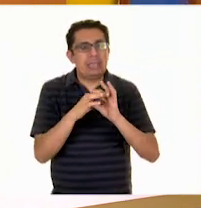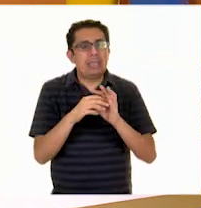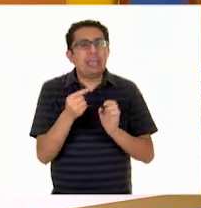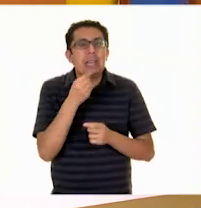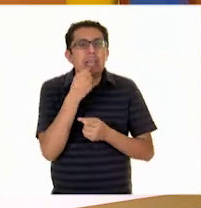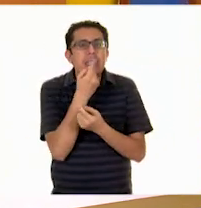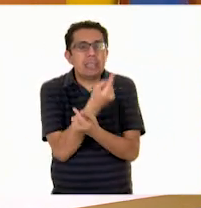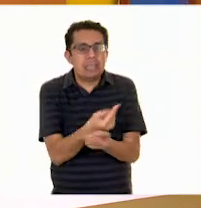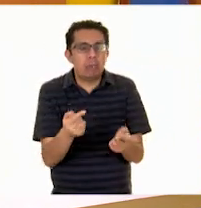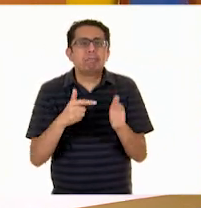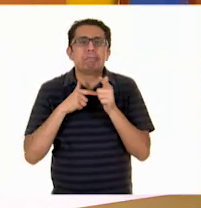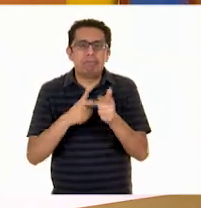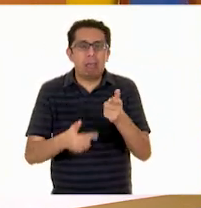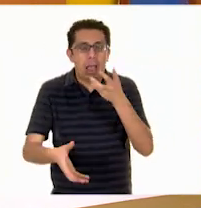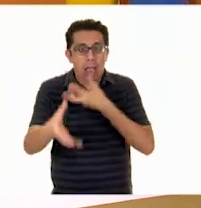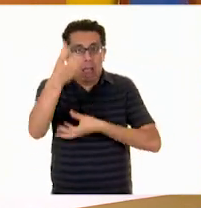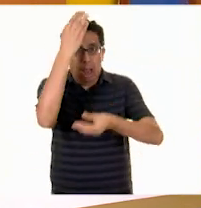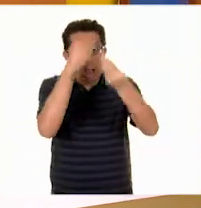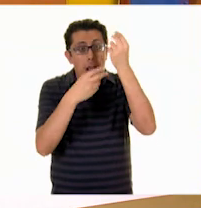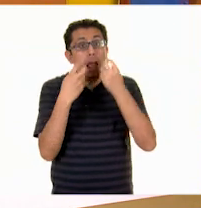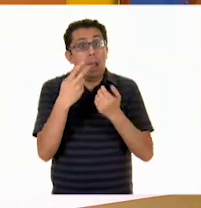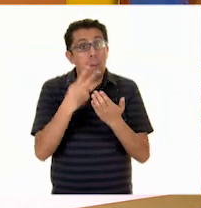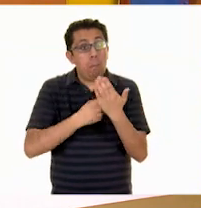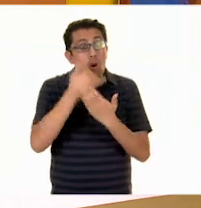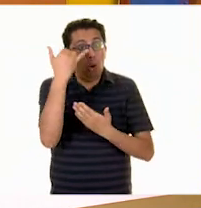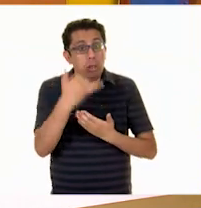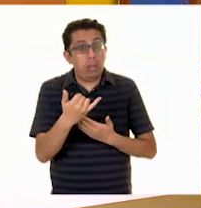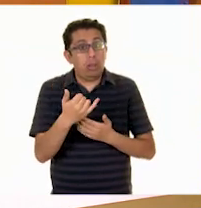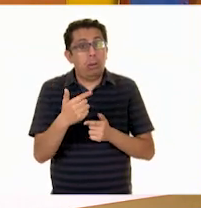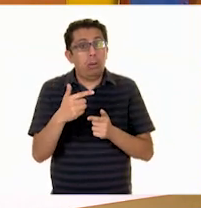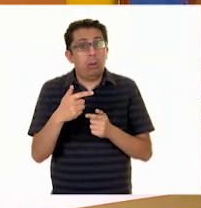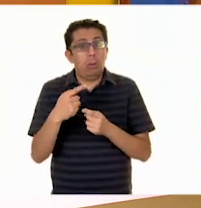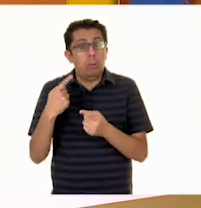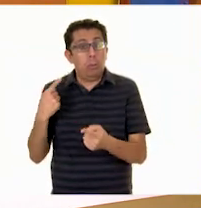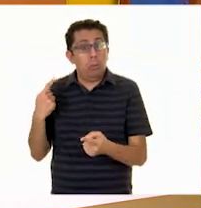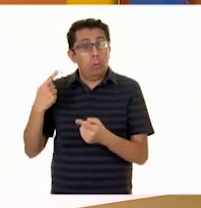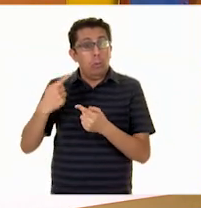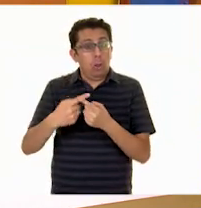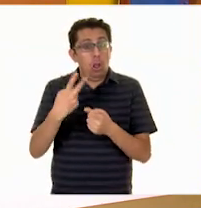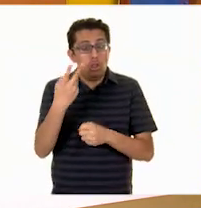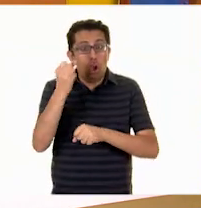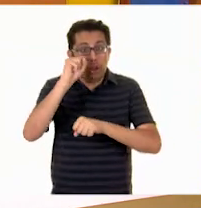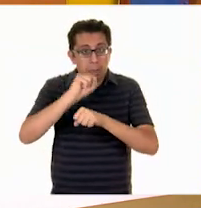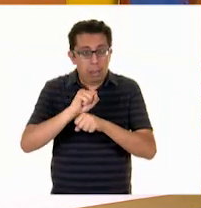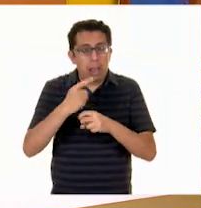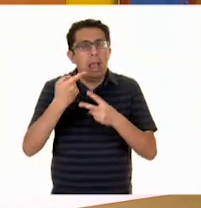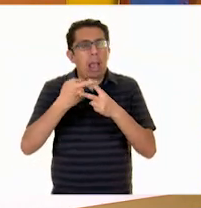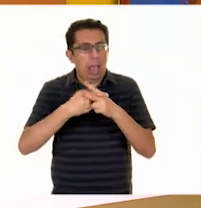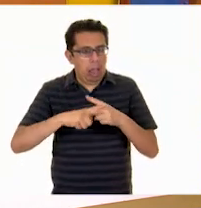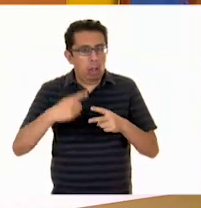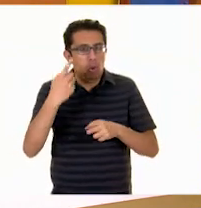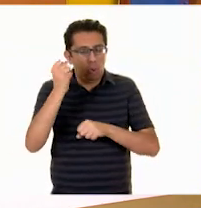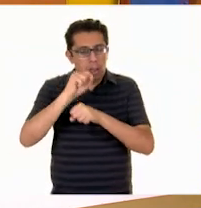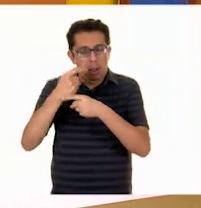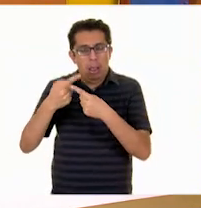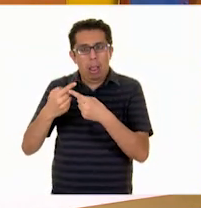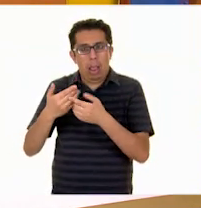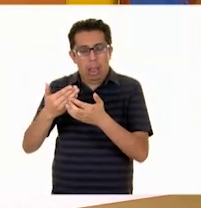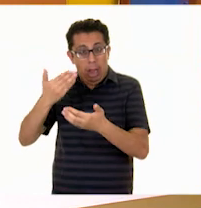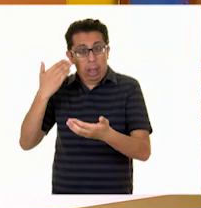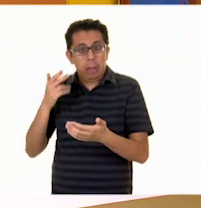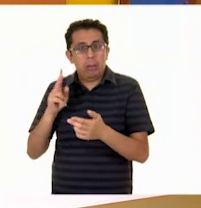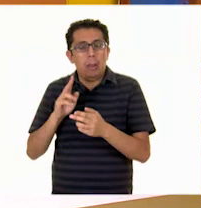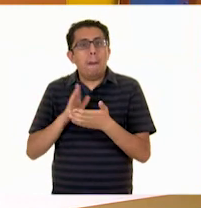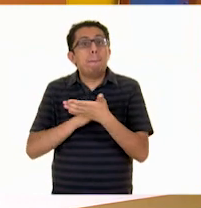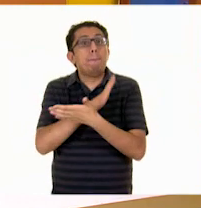este proyecto duró dos semanas. Empezamos la semana pasada, donde visitamos también